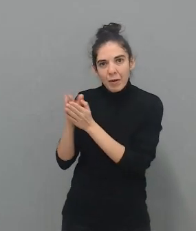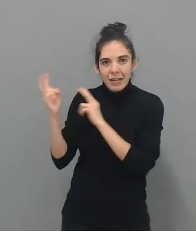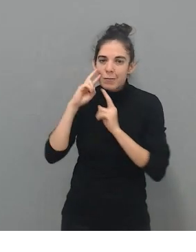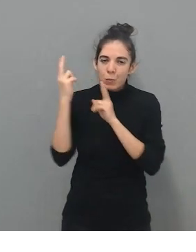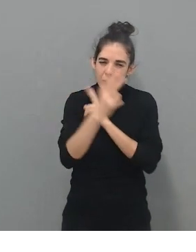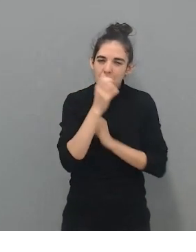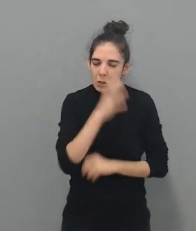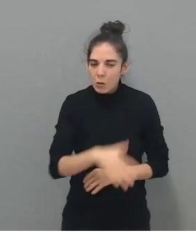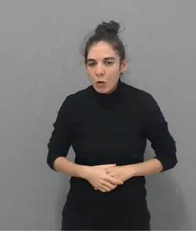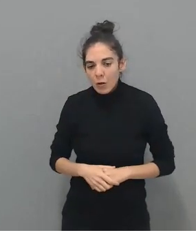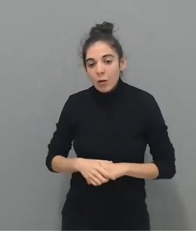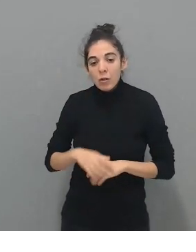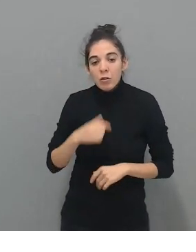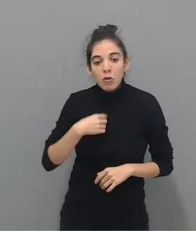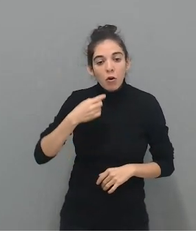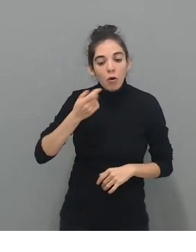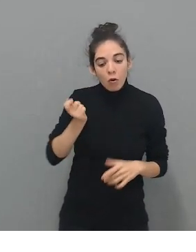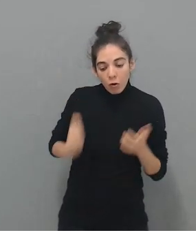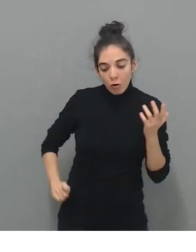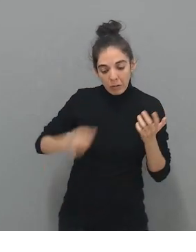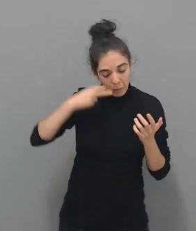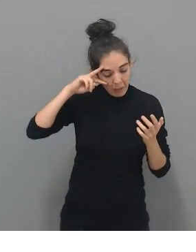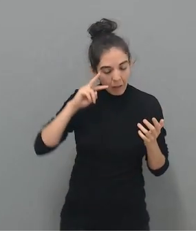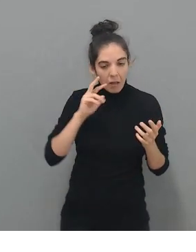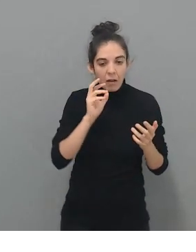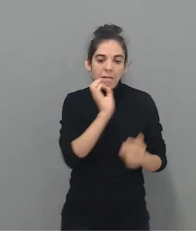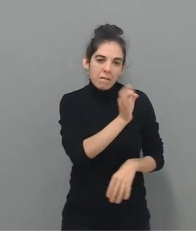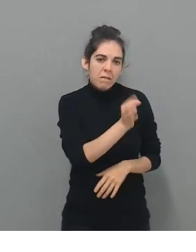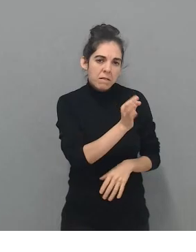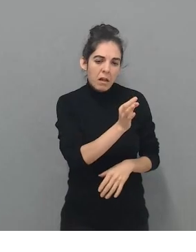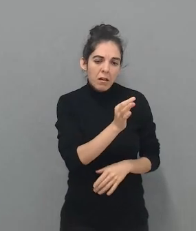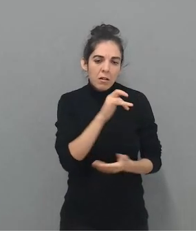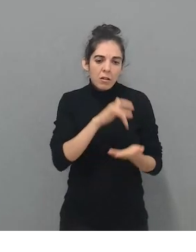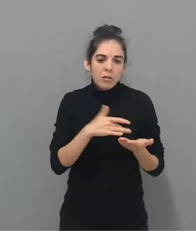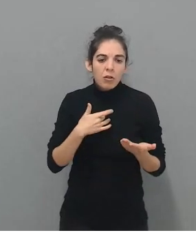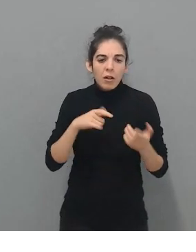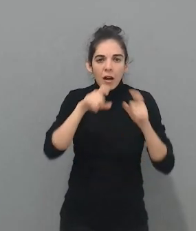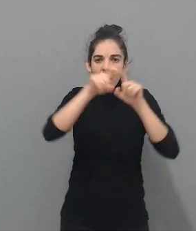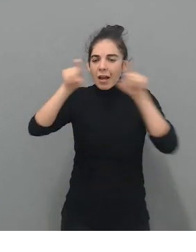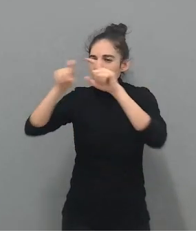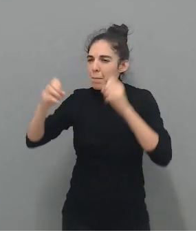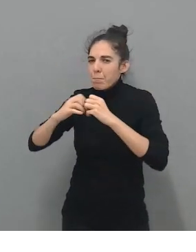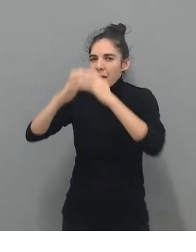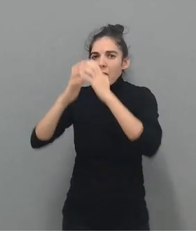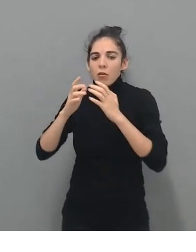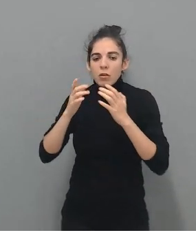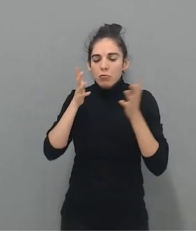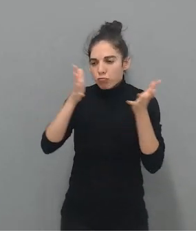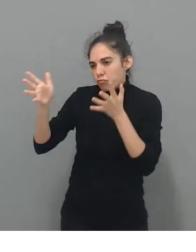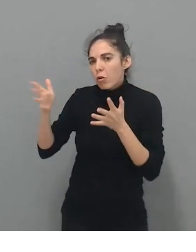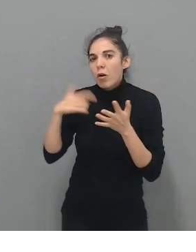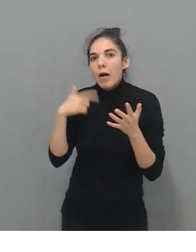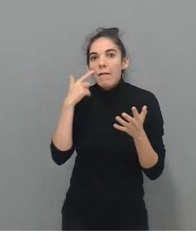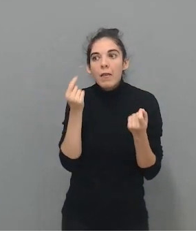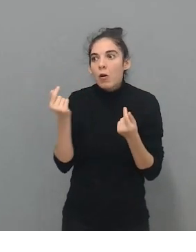por mi experiencia profesional, sí, es cierto. Nosotros asesoramos a muchos emprendedores que el problema que tienen es ese, de dónde sacar